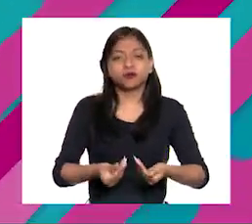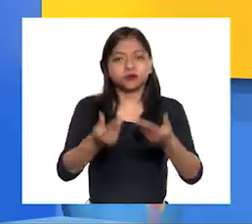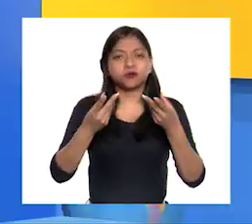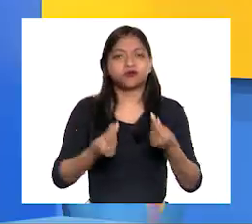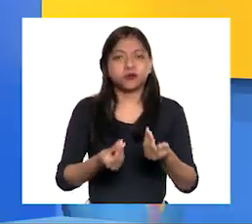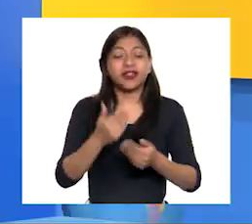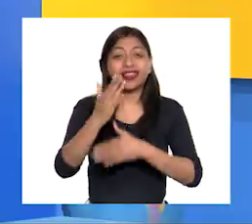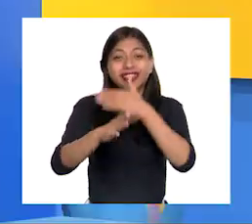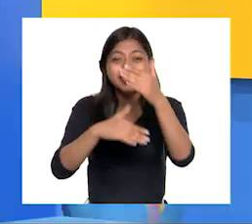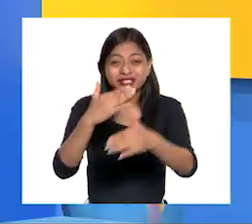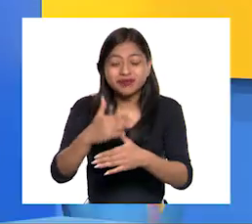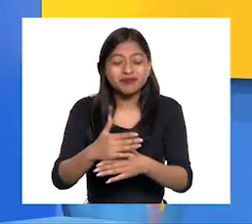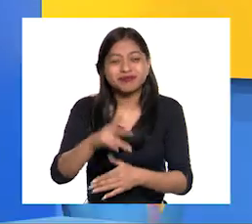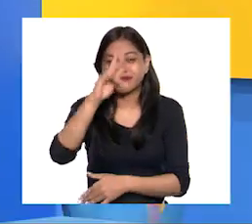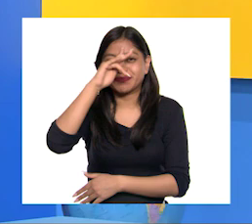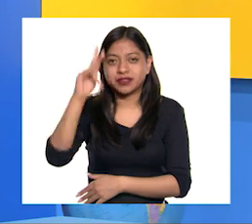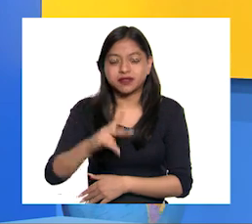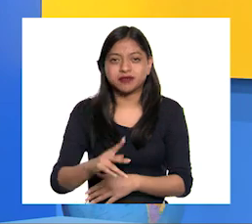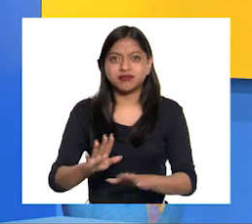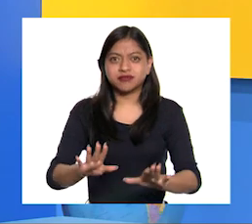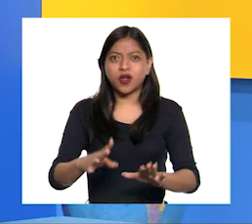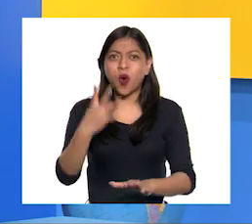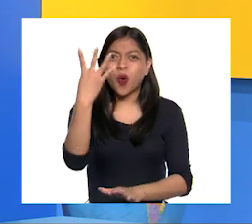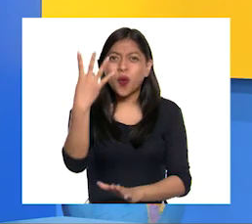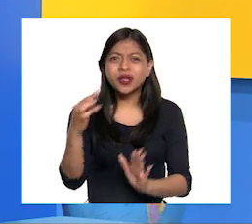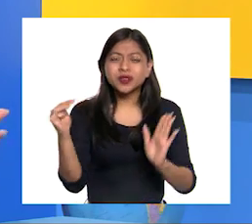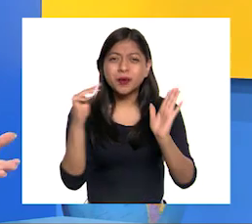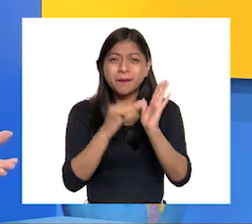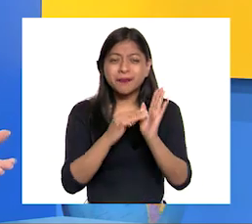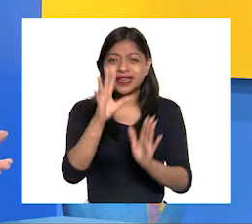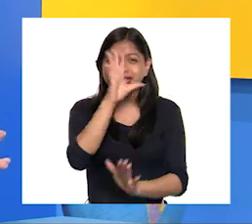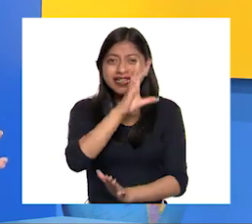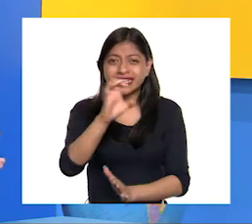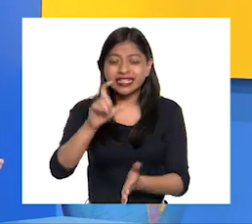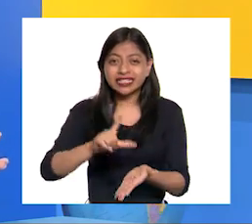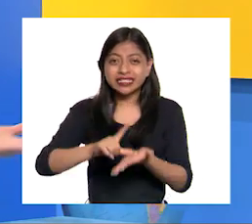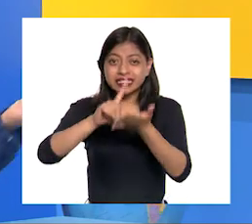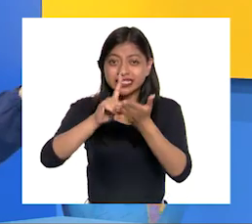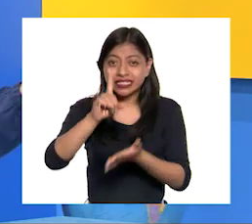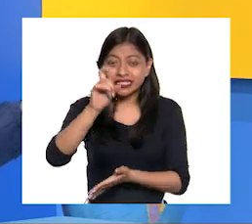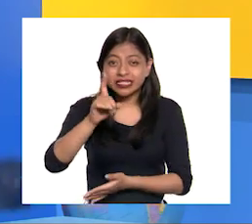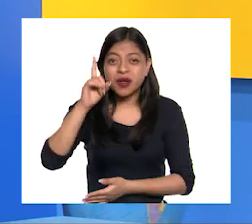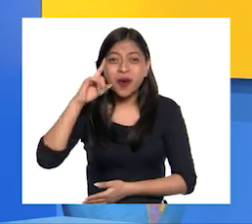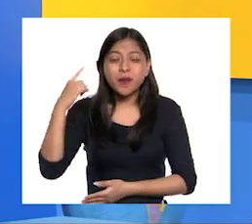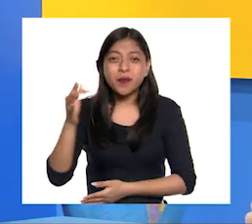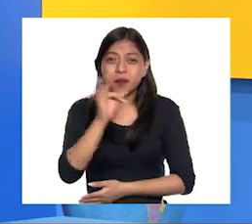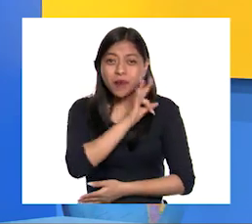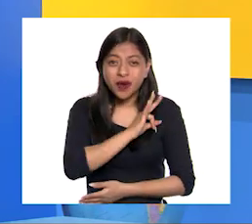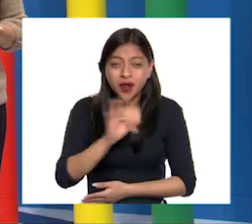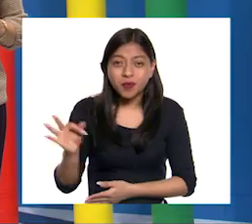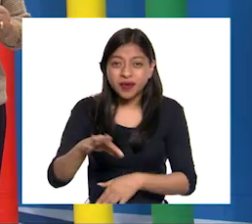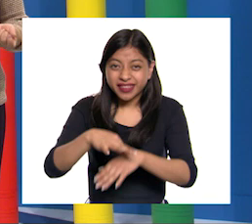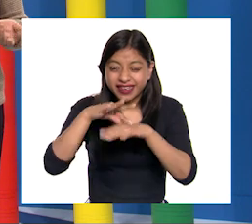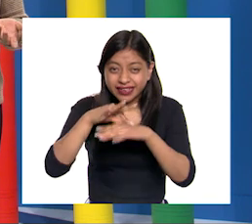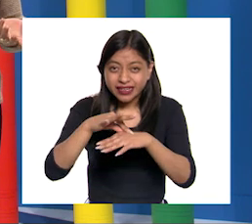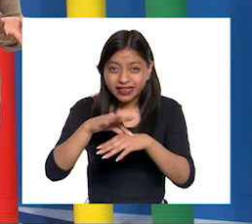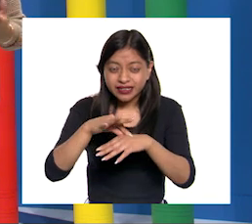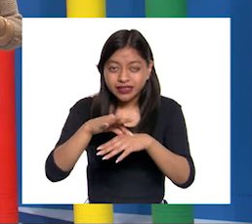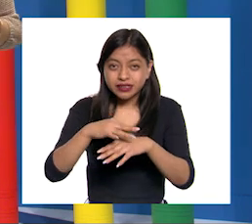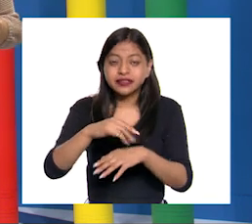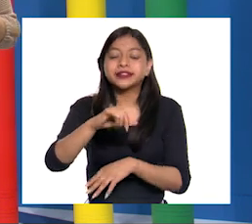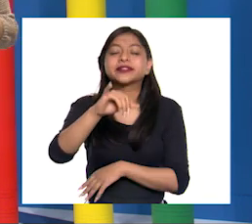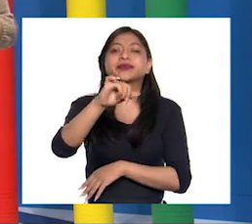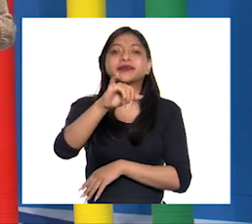¿Qué? ¿4500 litros de agua para producir un filete de carne? Así es,